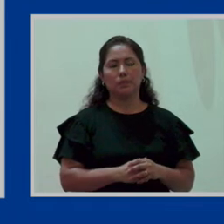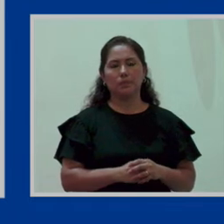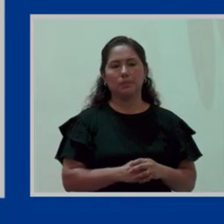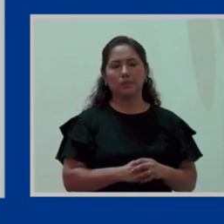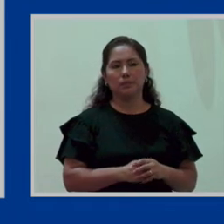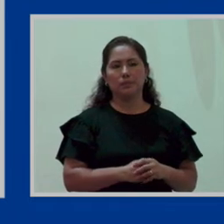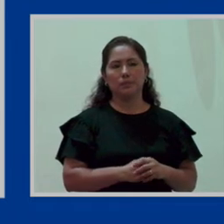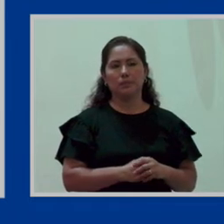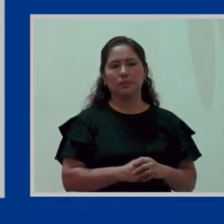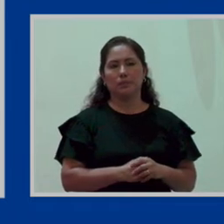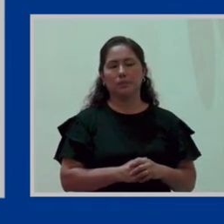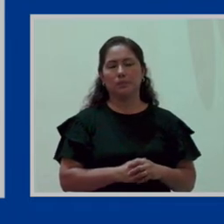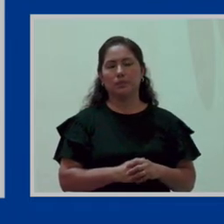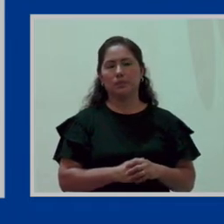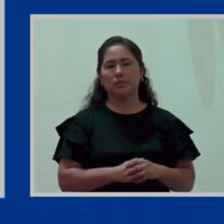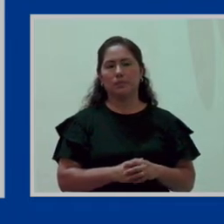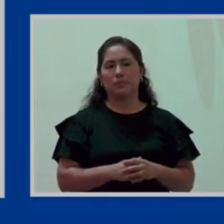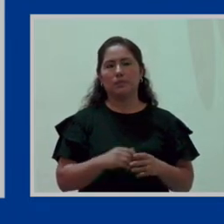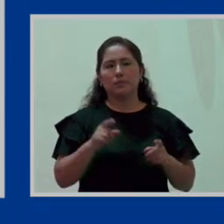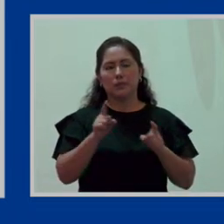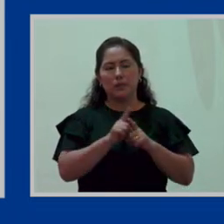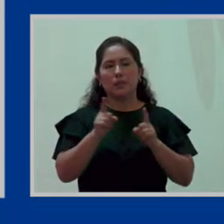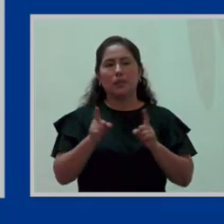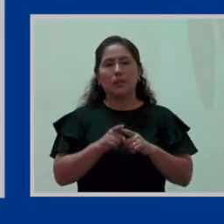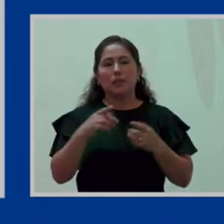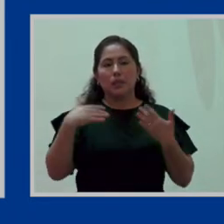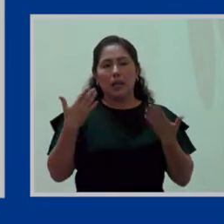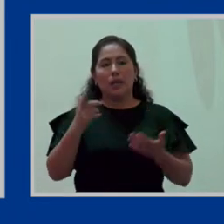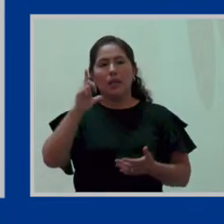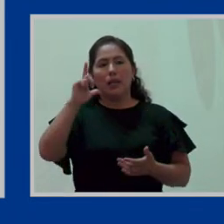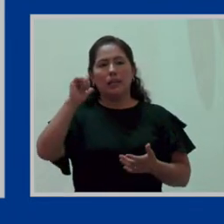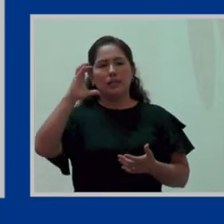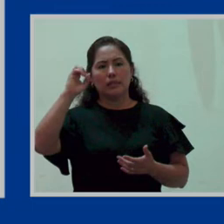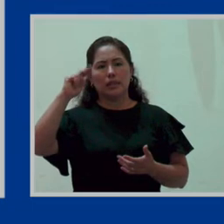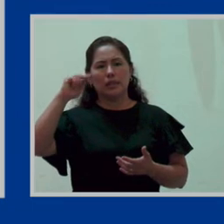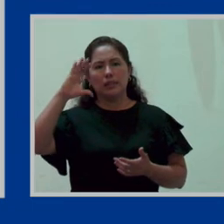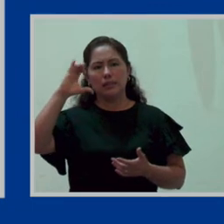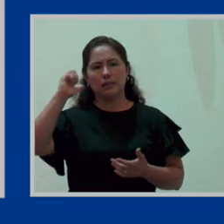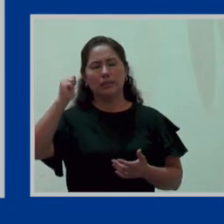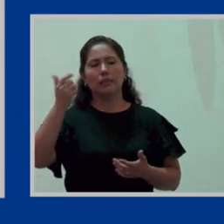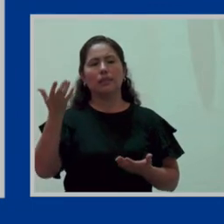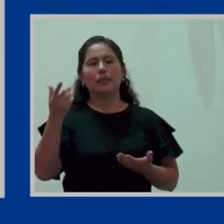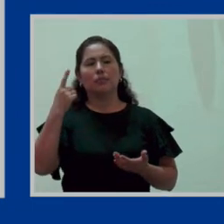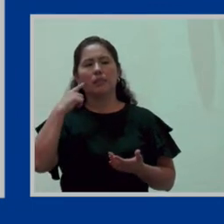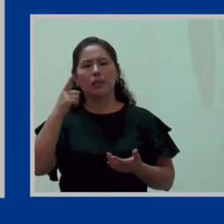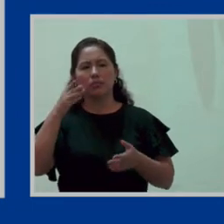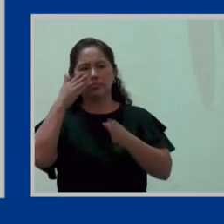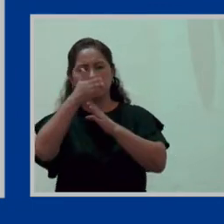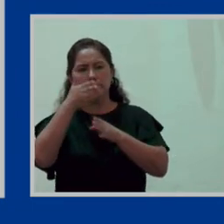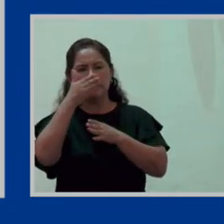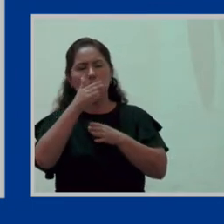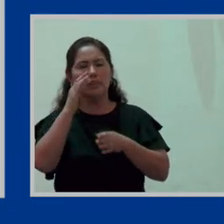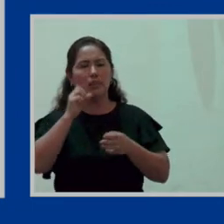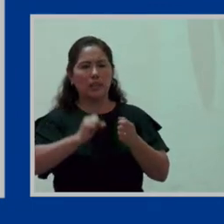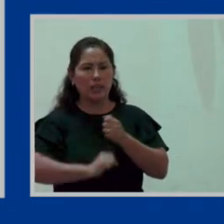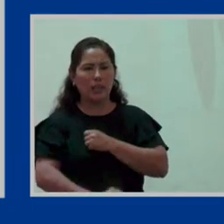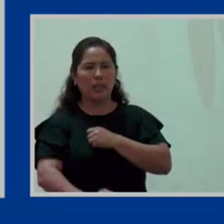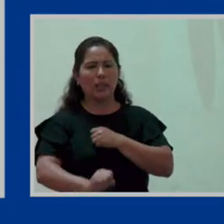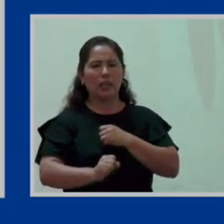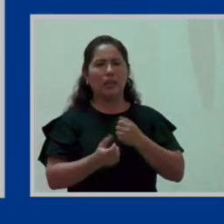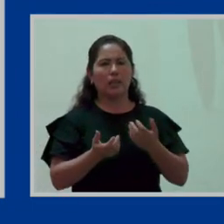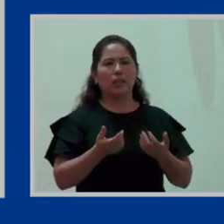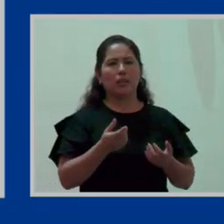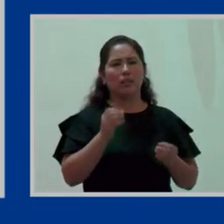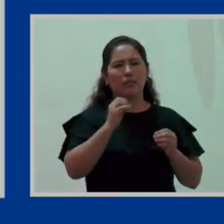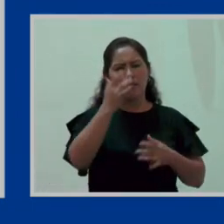Existe también una licencia que no tiene mucho de antigüedad en realidad, que es la licencia para asistir a hijo o hija diagnosticado